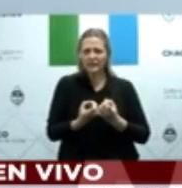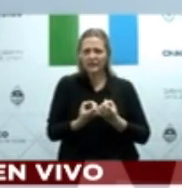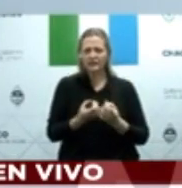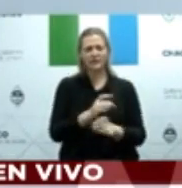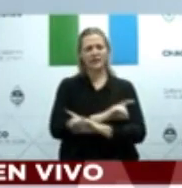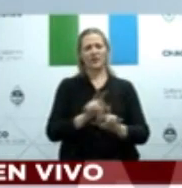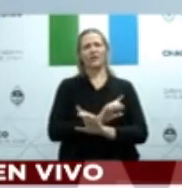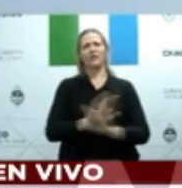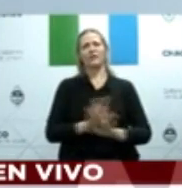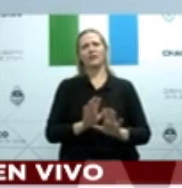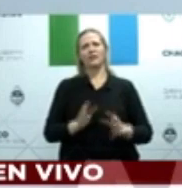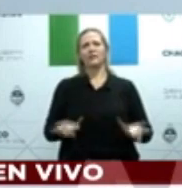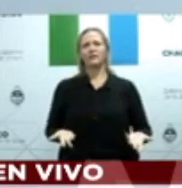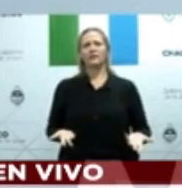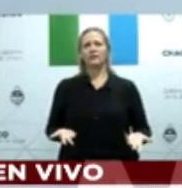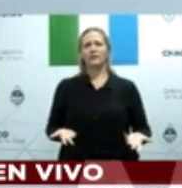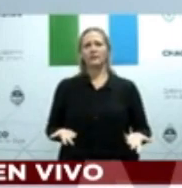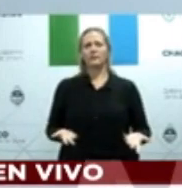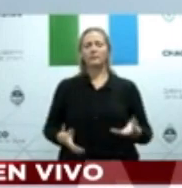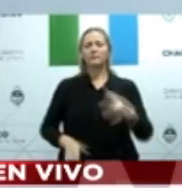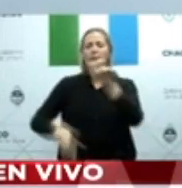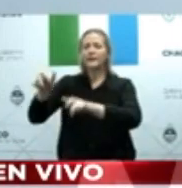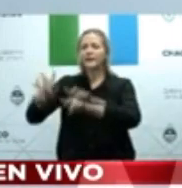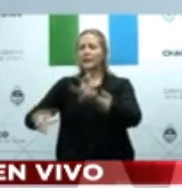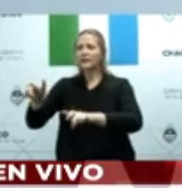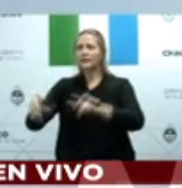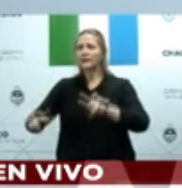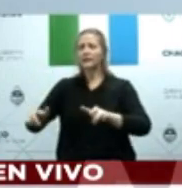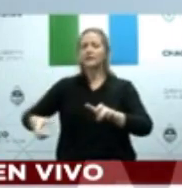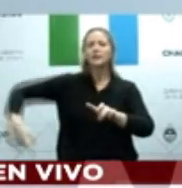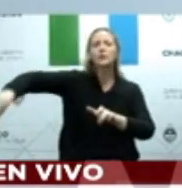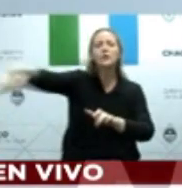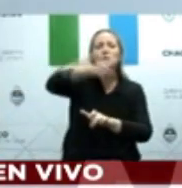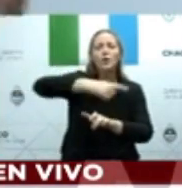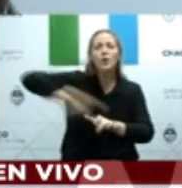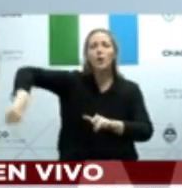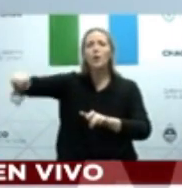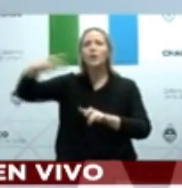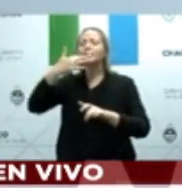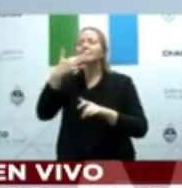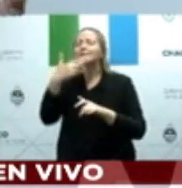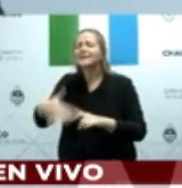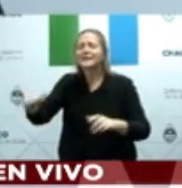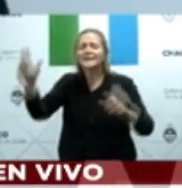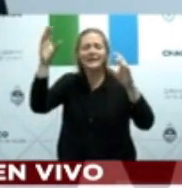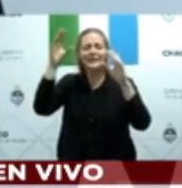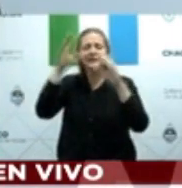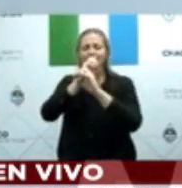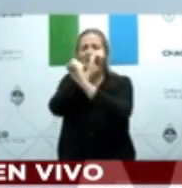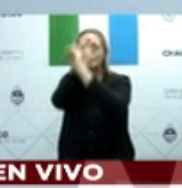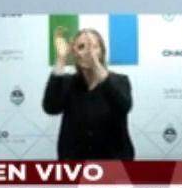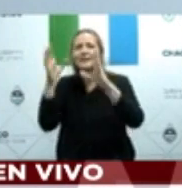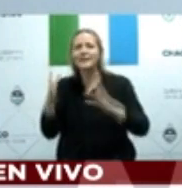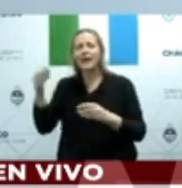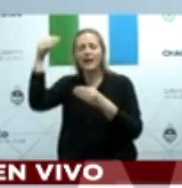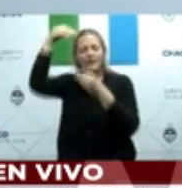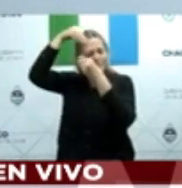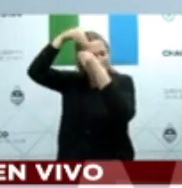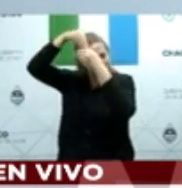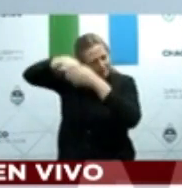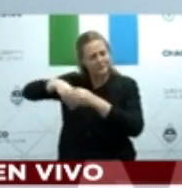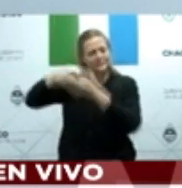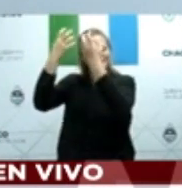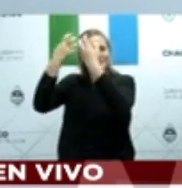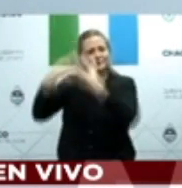la convicción de que es necesario, de la única manera de protegerse ante este virus, es con este